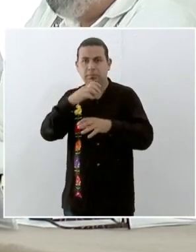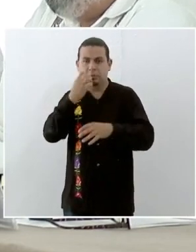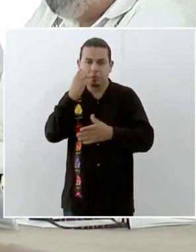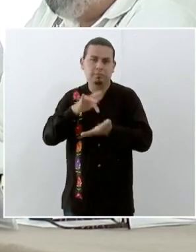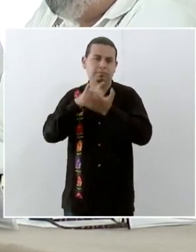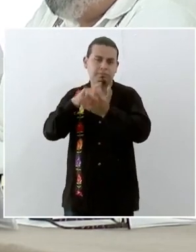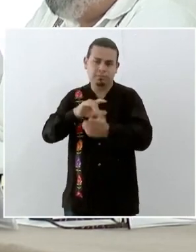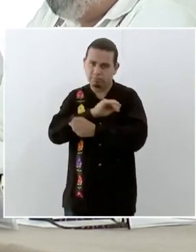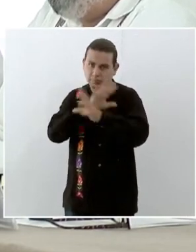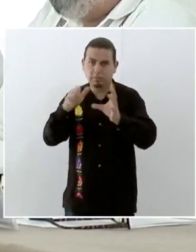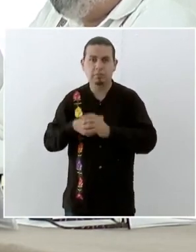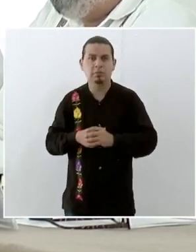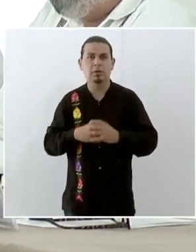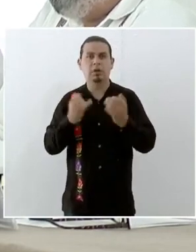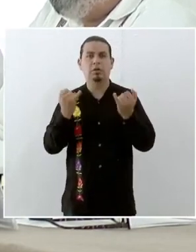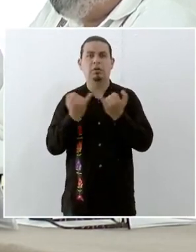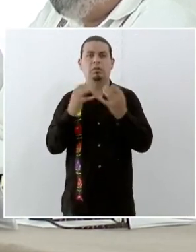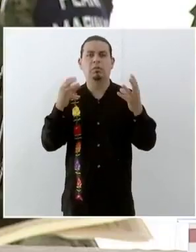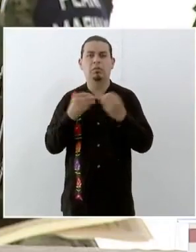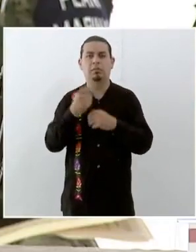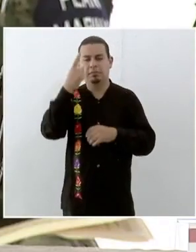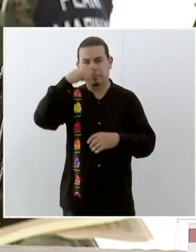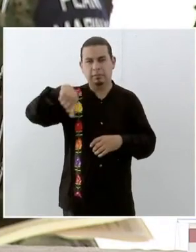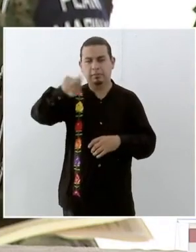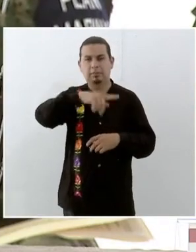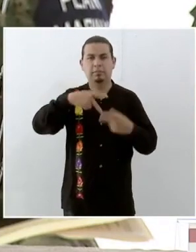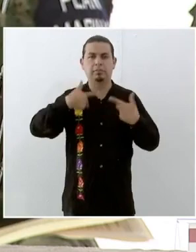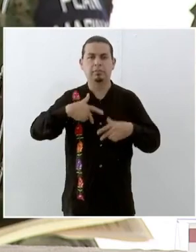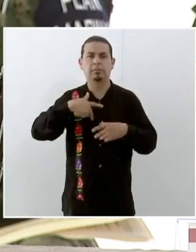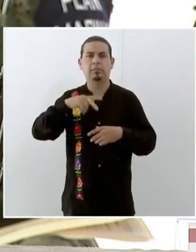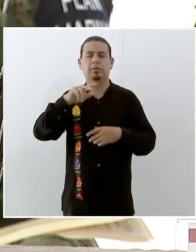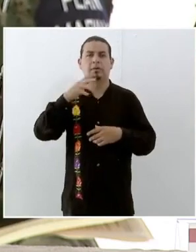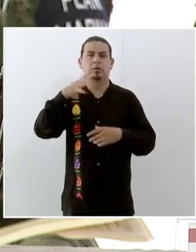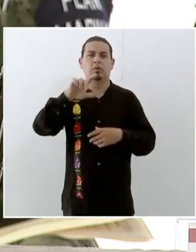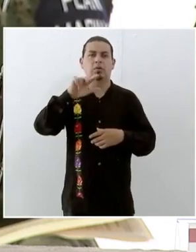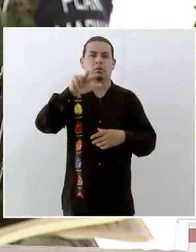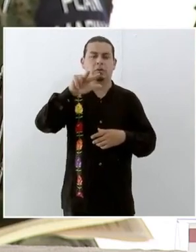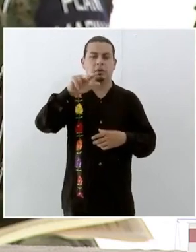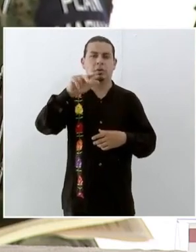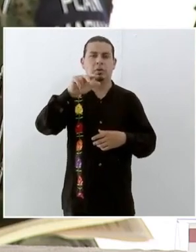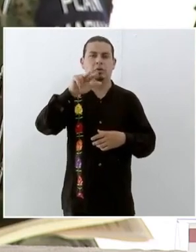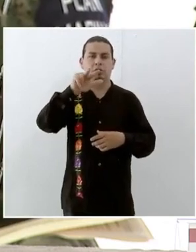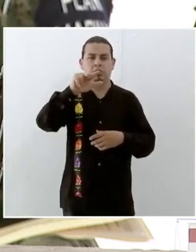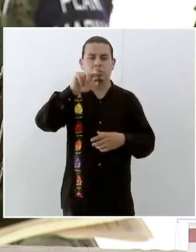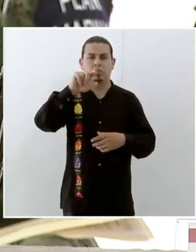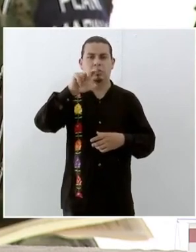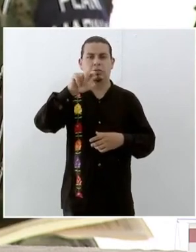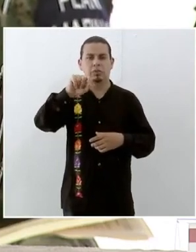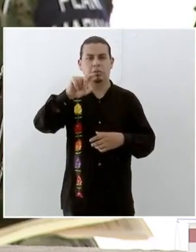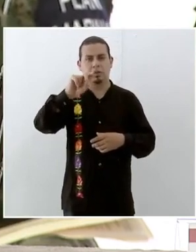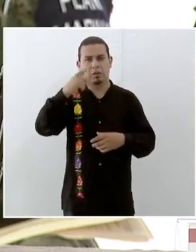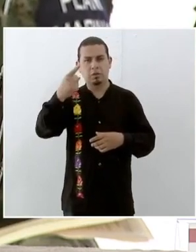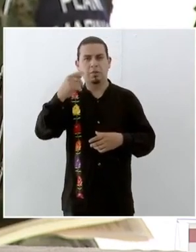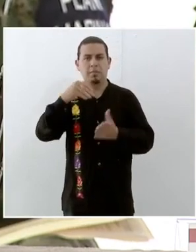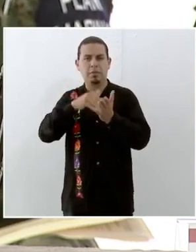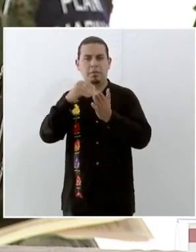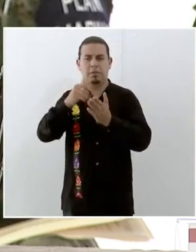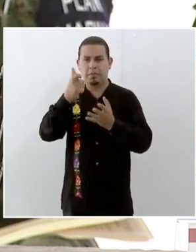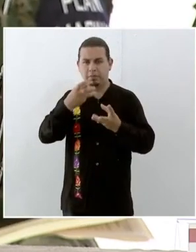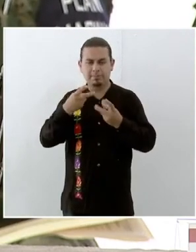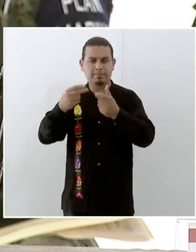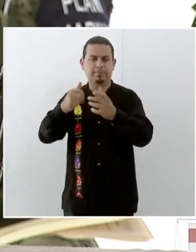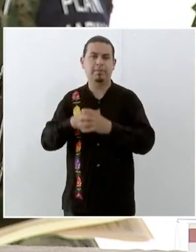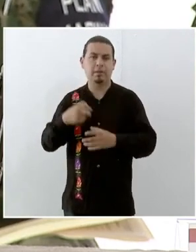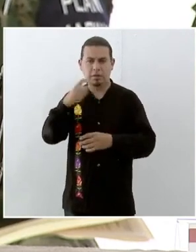escuelas y en total esos apoyos van a corresponder a 581.3 millones de pesos entonces las escuelas dañadas reciben este año